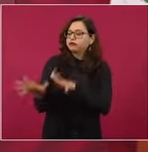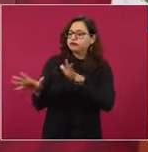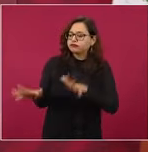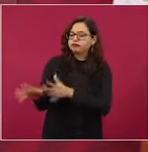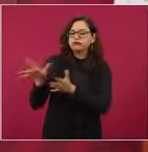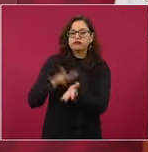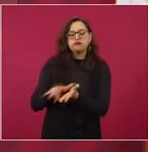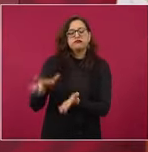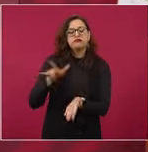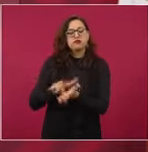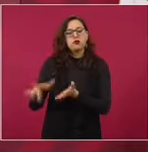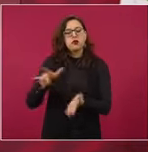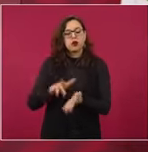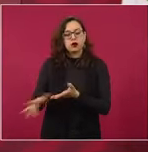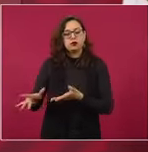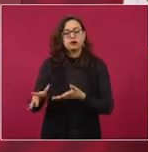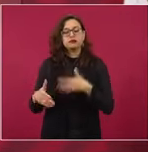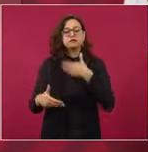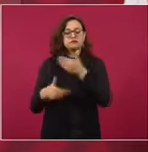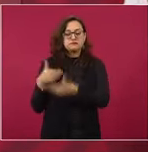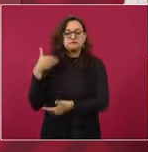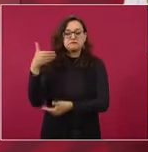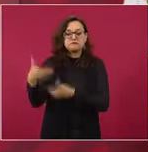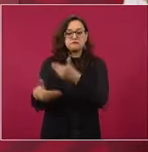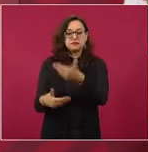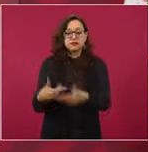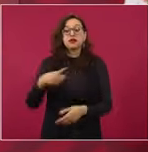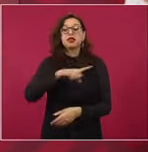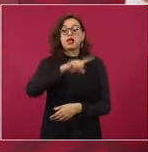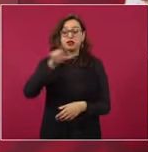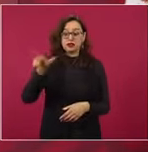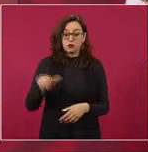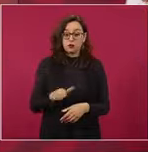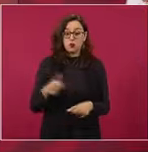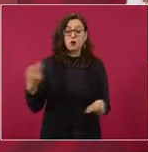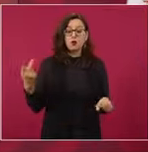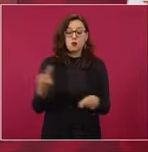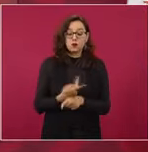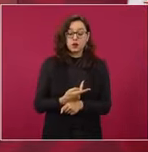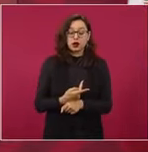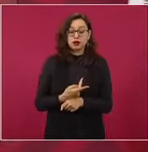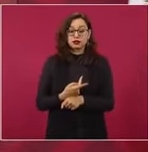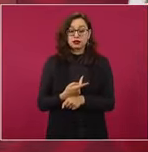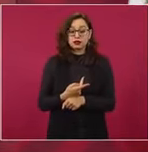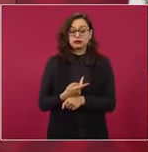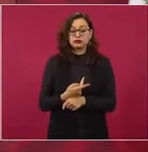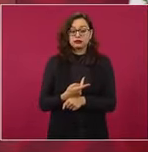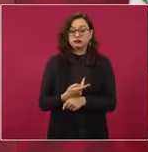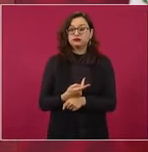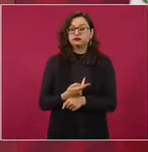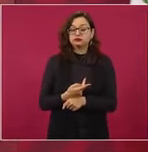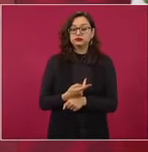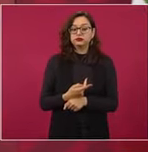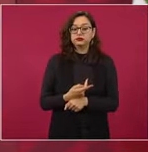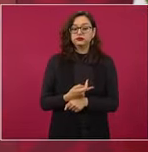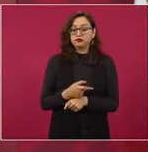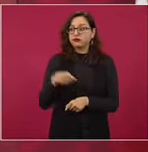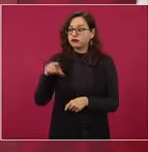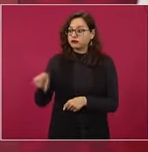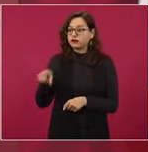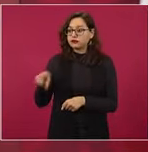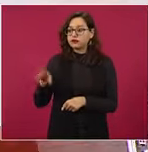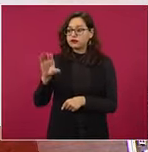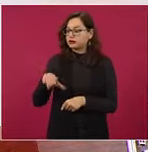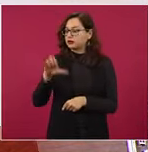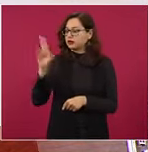Y al final del gobierno de Díaz Ordaz inició el desarrollo de